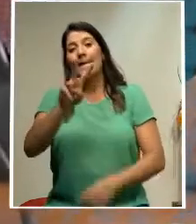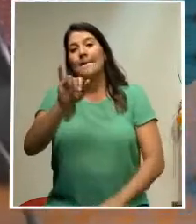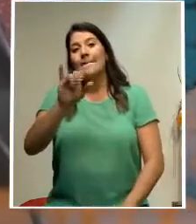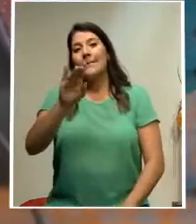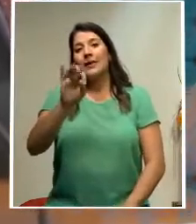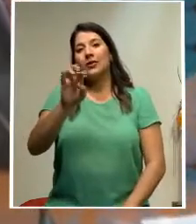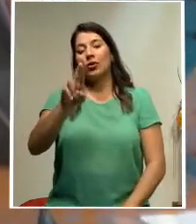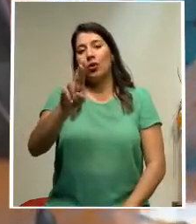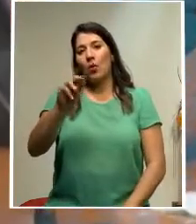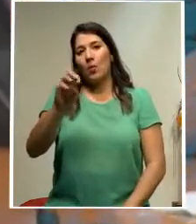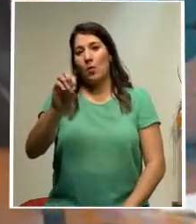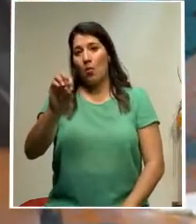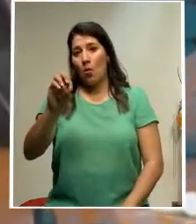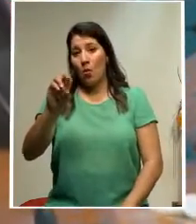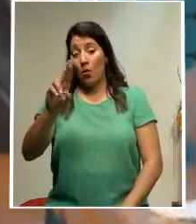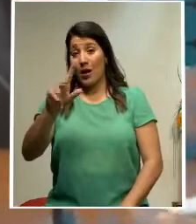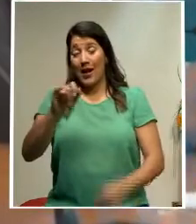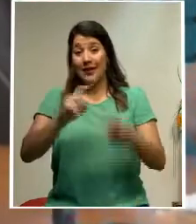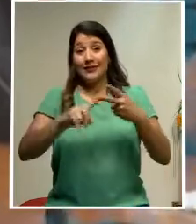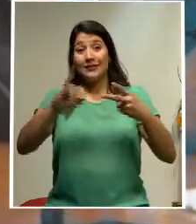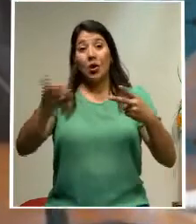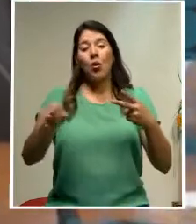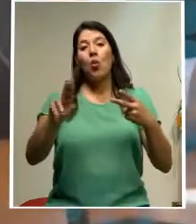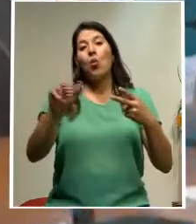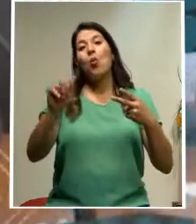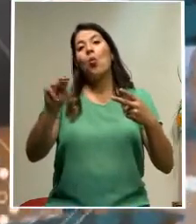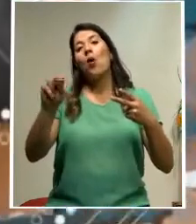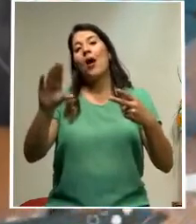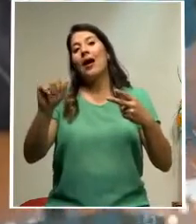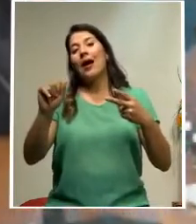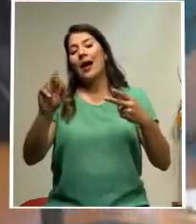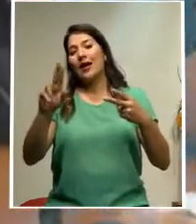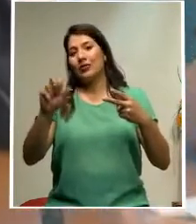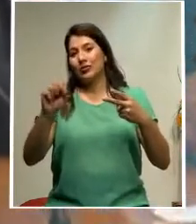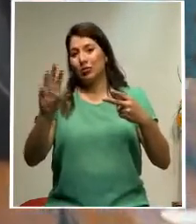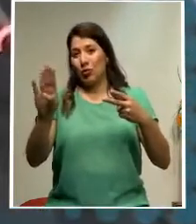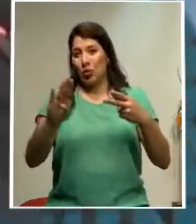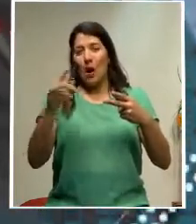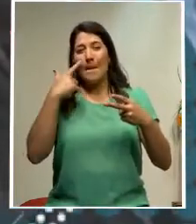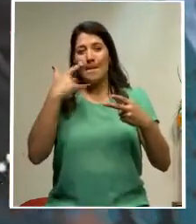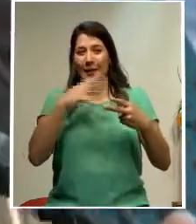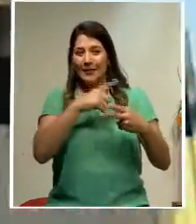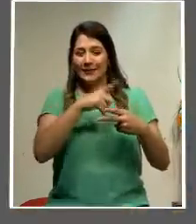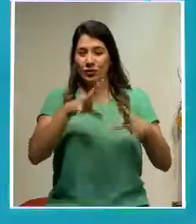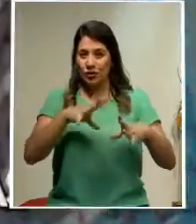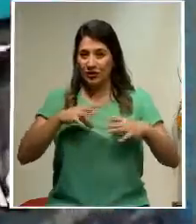Juan Carlos Bolaños por los delitos de tráfico de influencias y supuesta aceptación de dádiva.